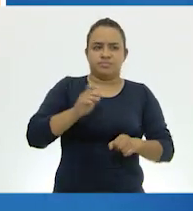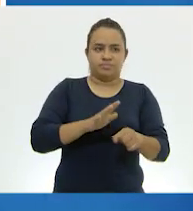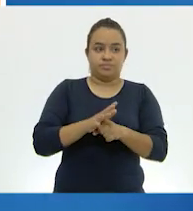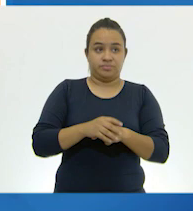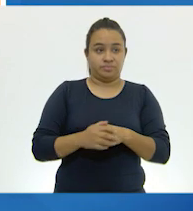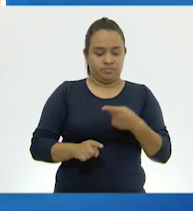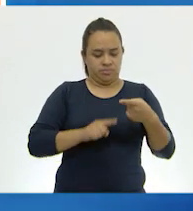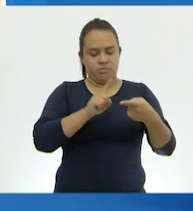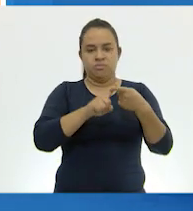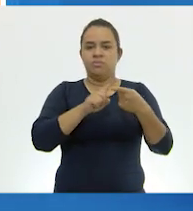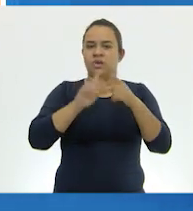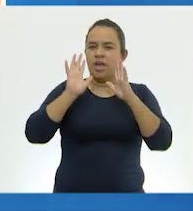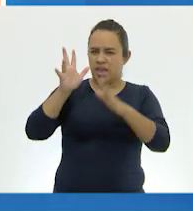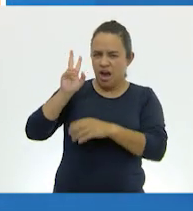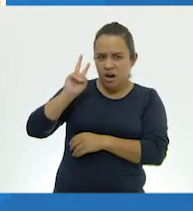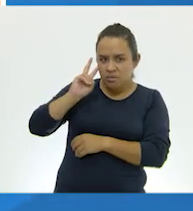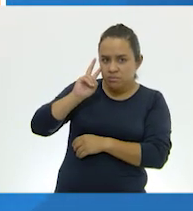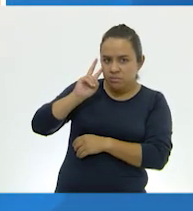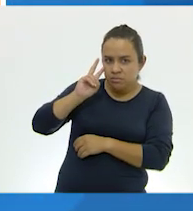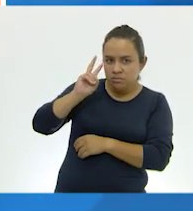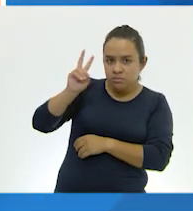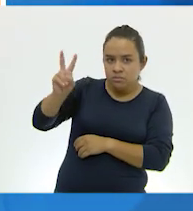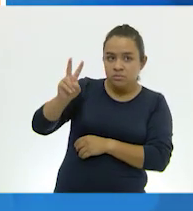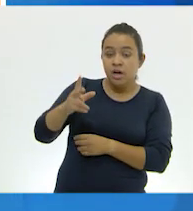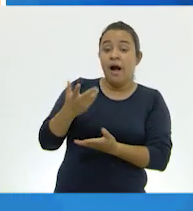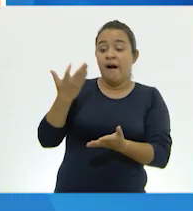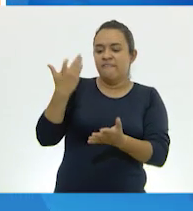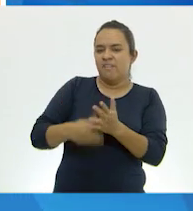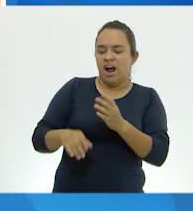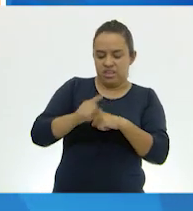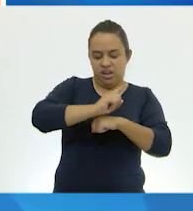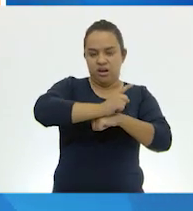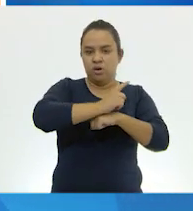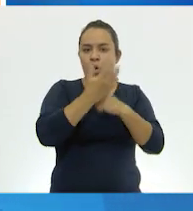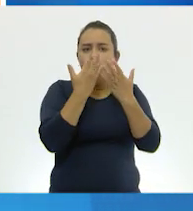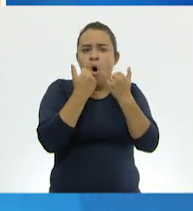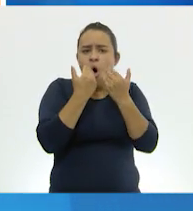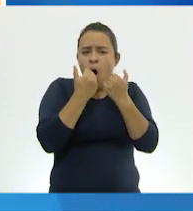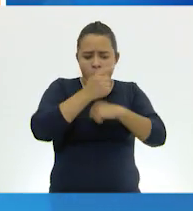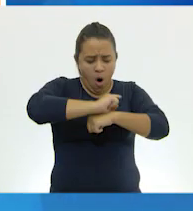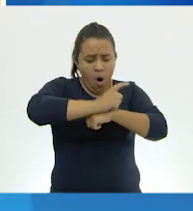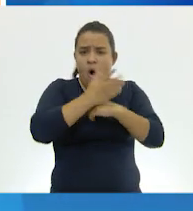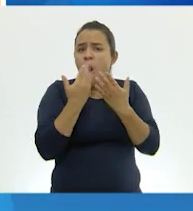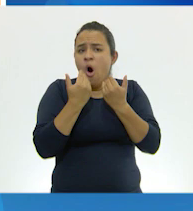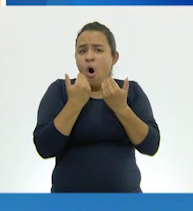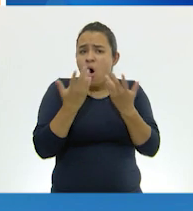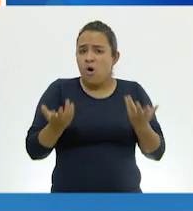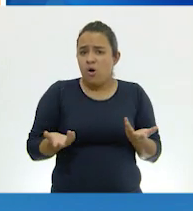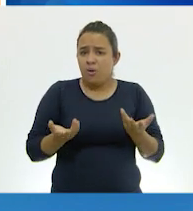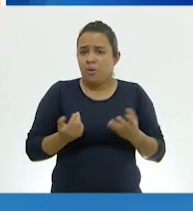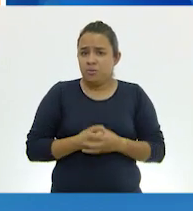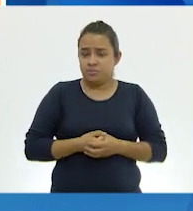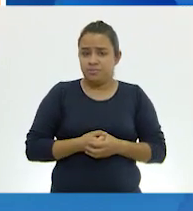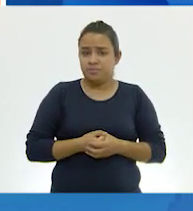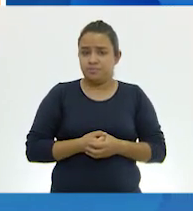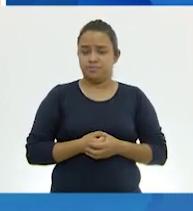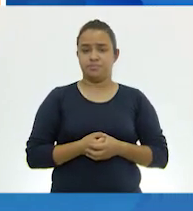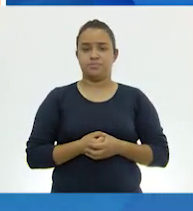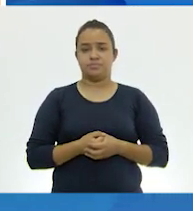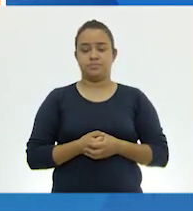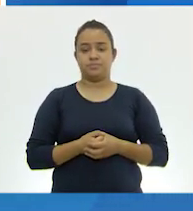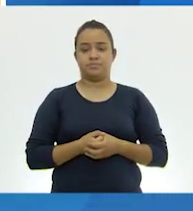primera es, como tú ya te habrás dado cuenta, carecen de cola. Es decir, no tienen cola. ¿Cierto? Sí,